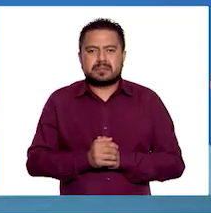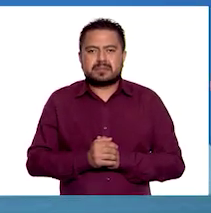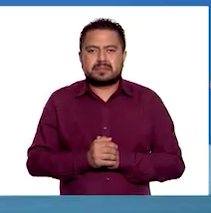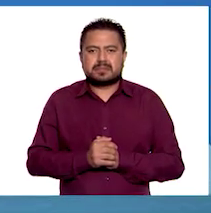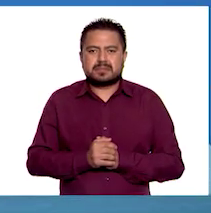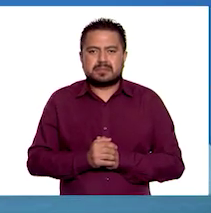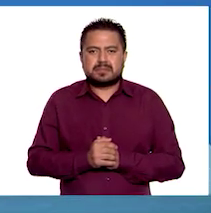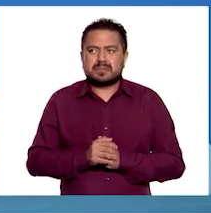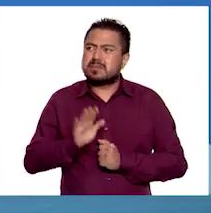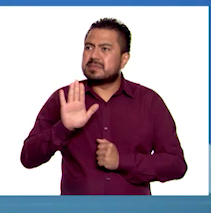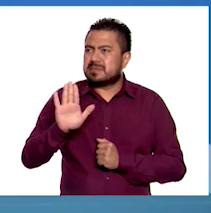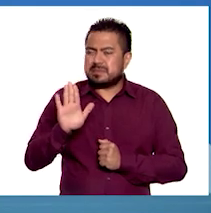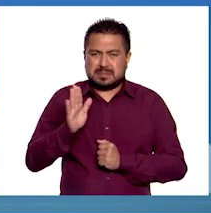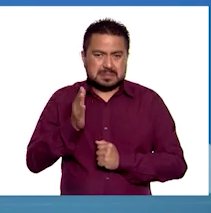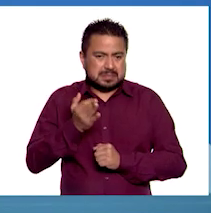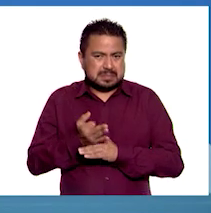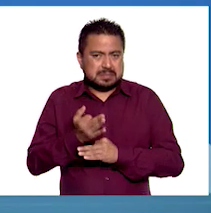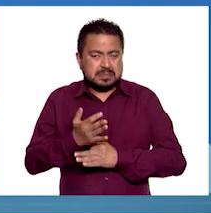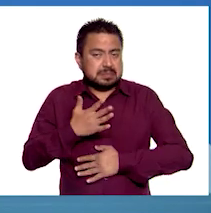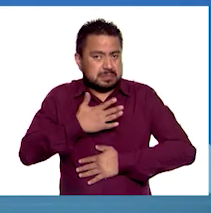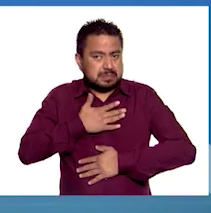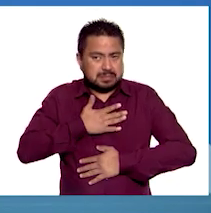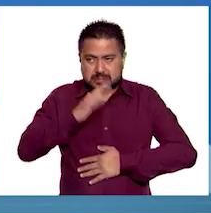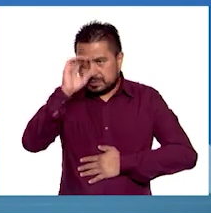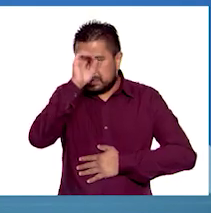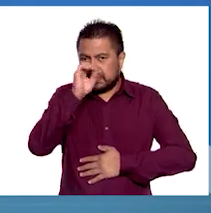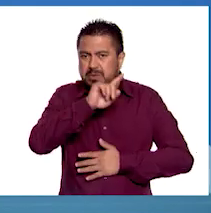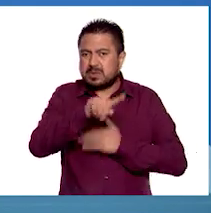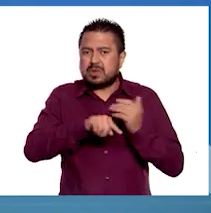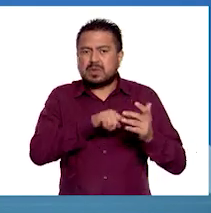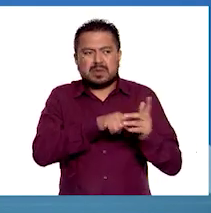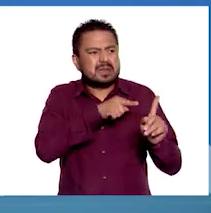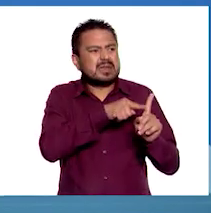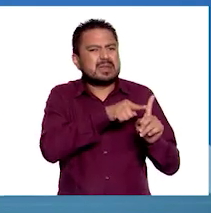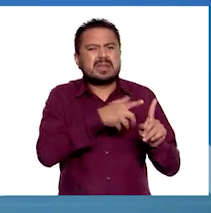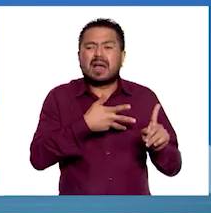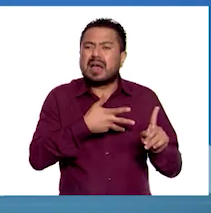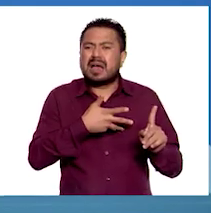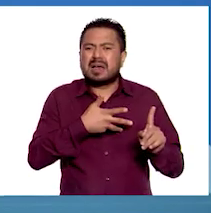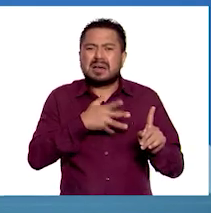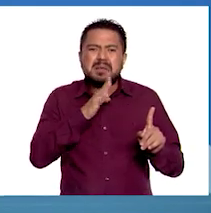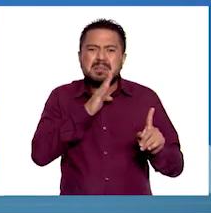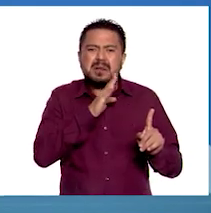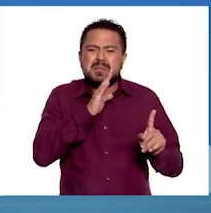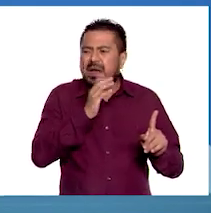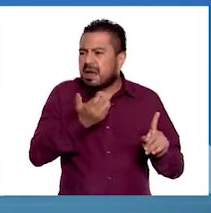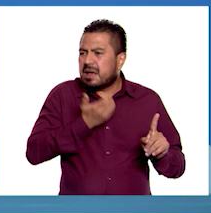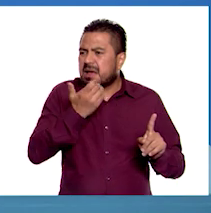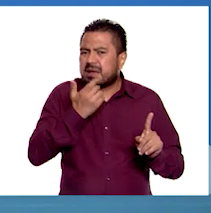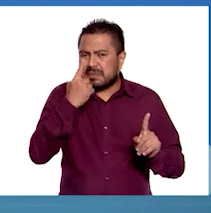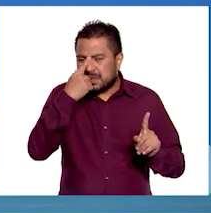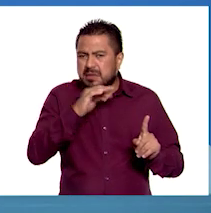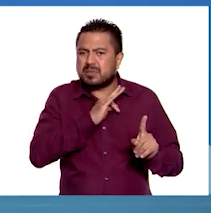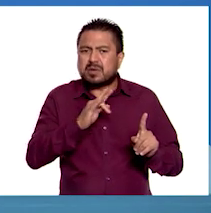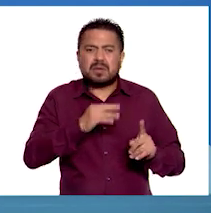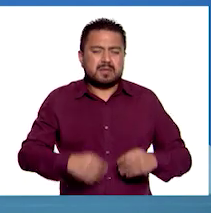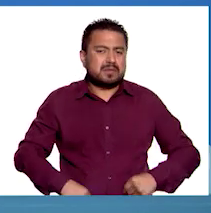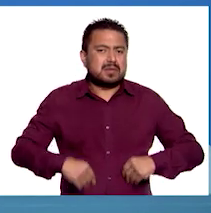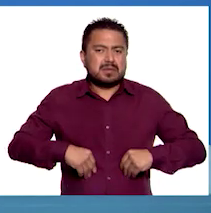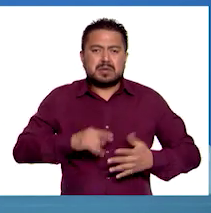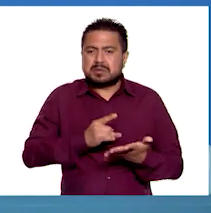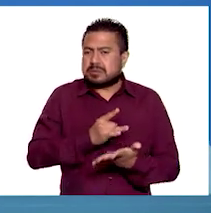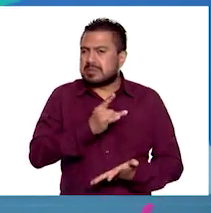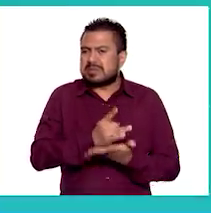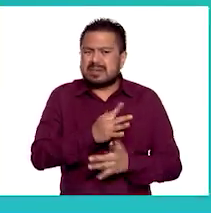Es que, mira, yo digo que este lugar tiene muy malas condiciones para vivir. Es un